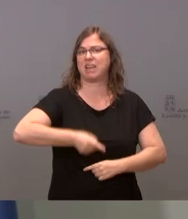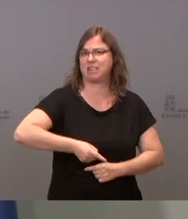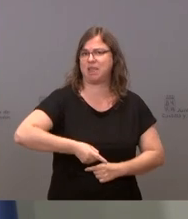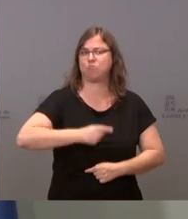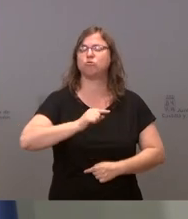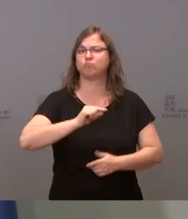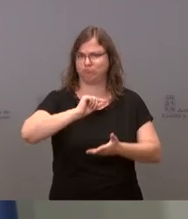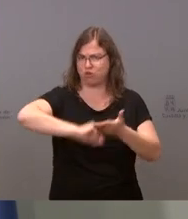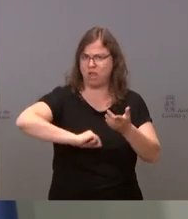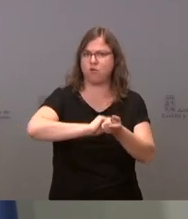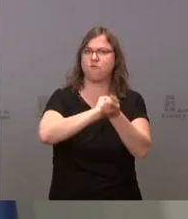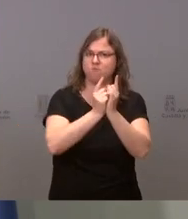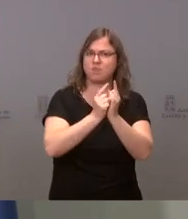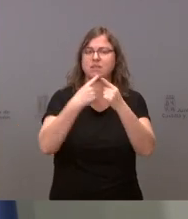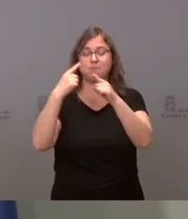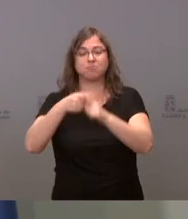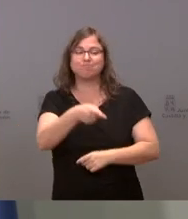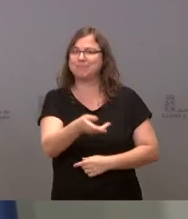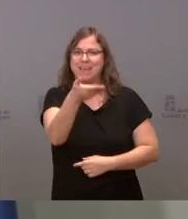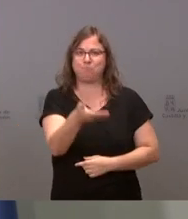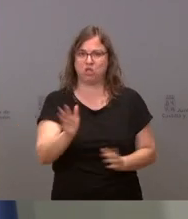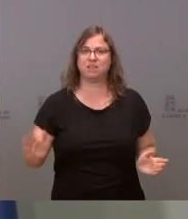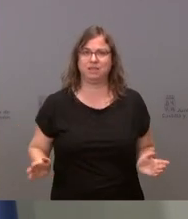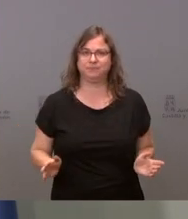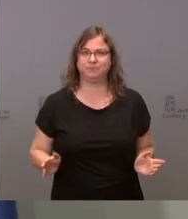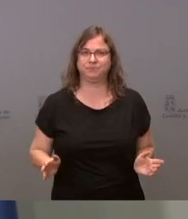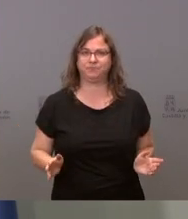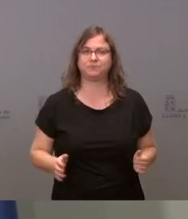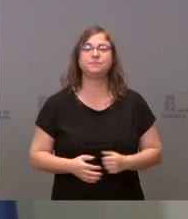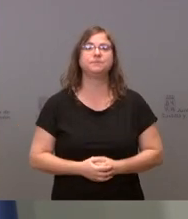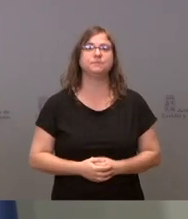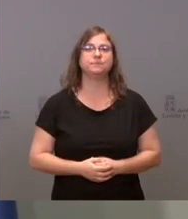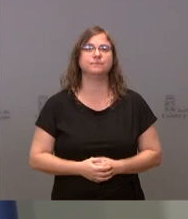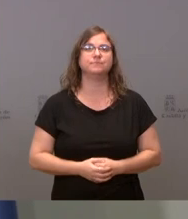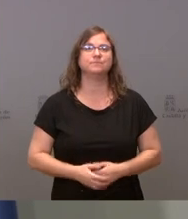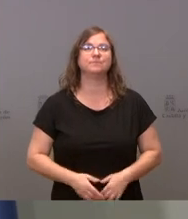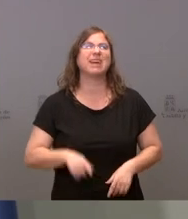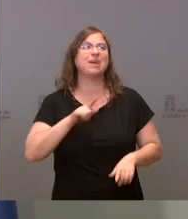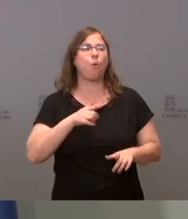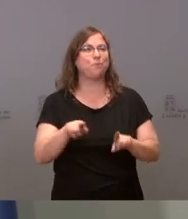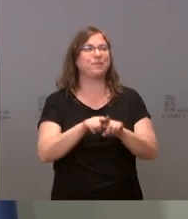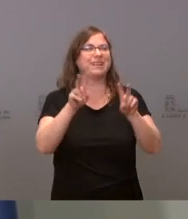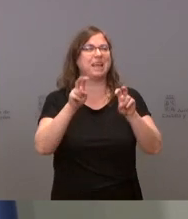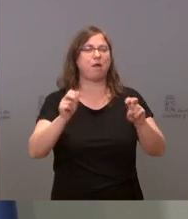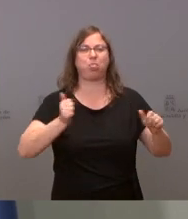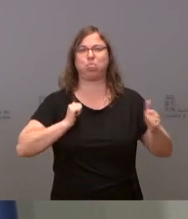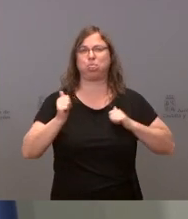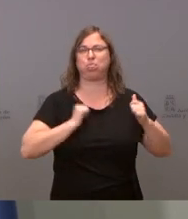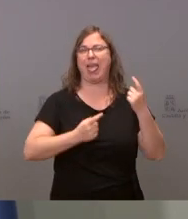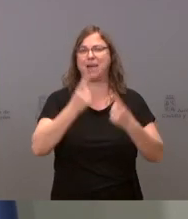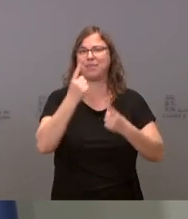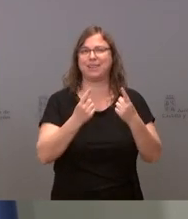Eso es lo que es importante. Es decir, lo desastroso de estas entidades